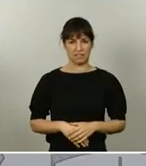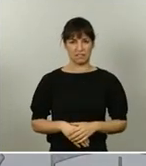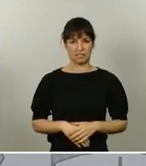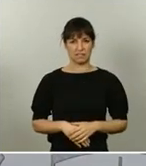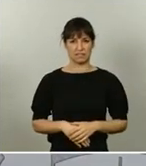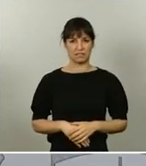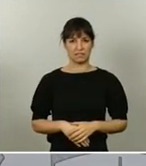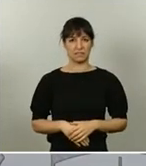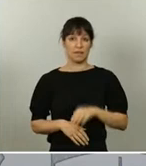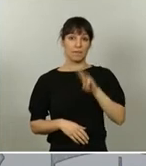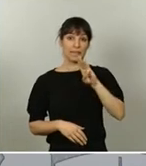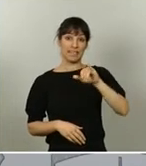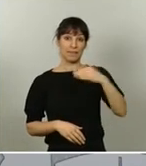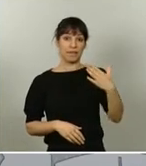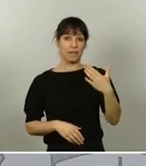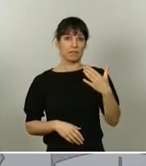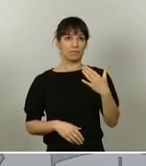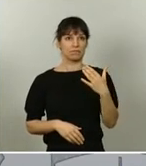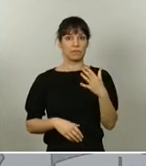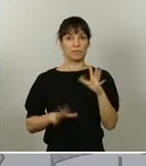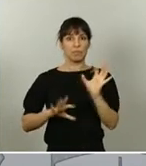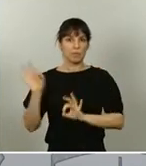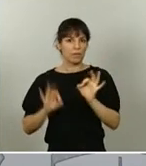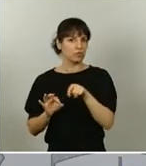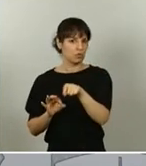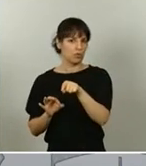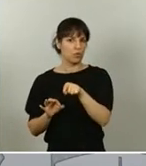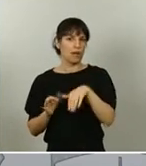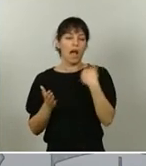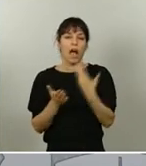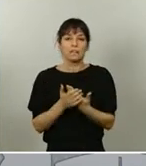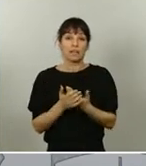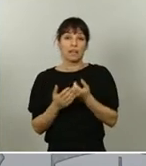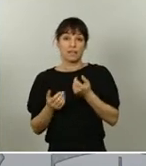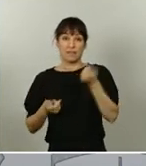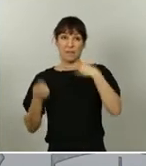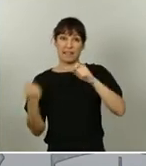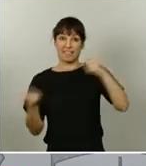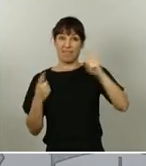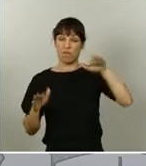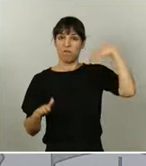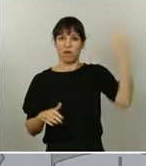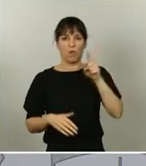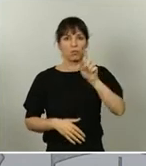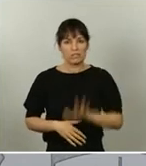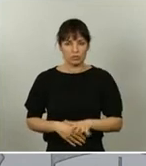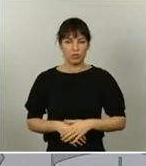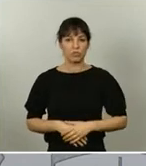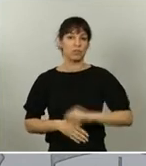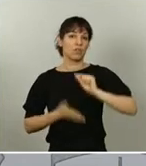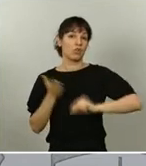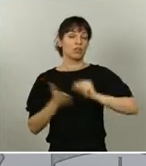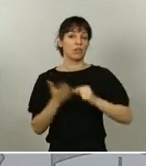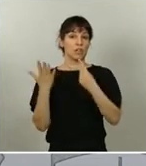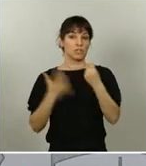Producto Interior Bruto y casi un quinto de nuestras exportaciones. Emplea a 650.000 personas de manera directa y a